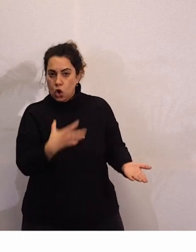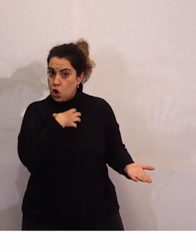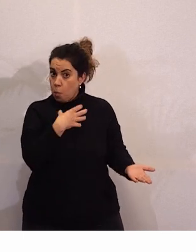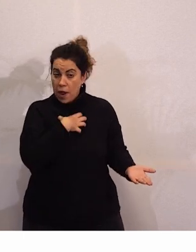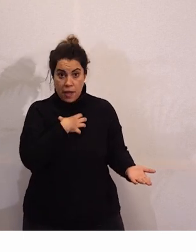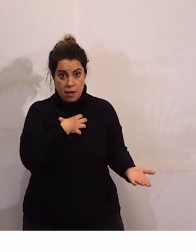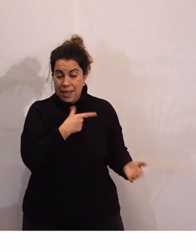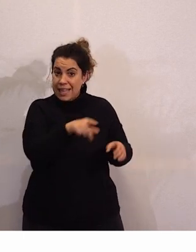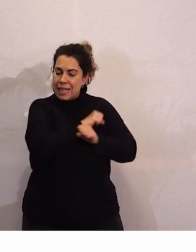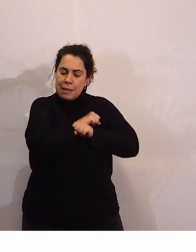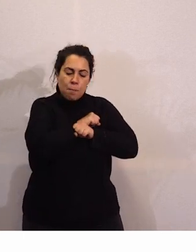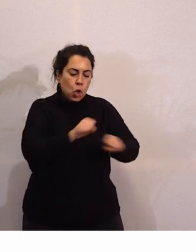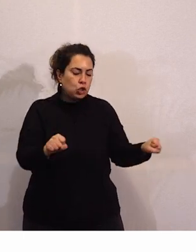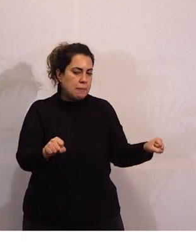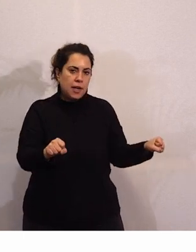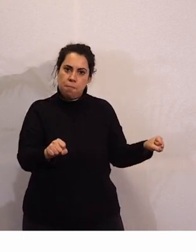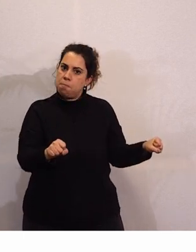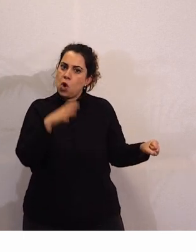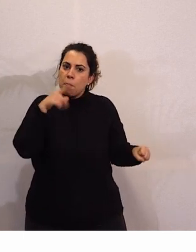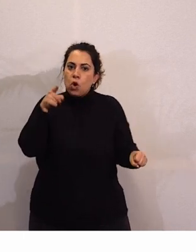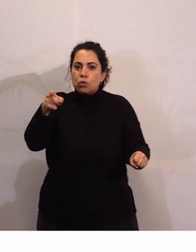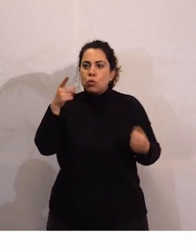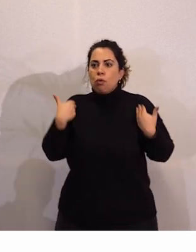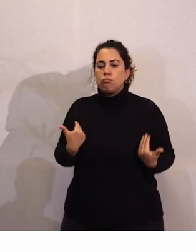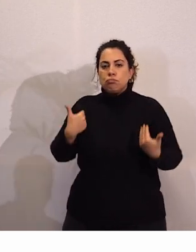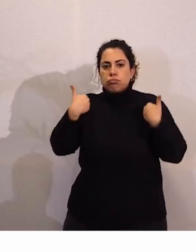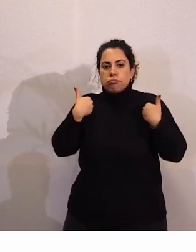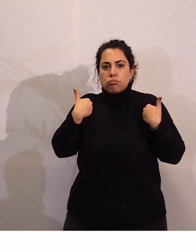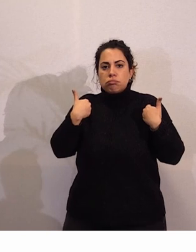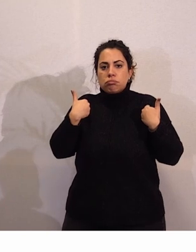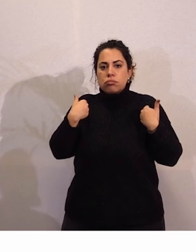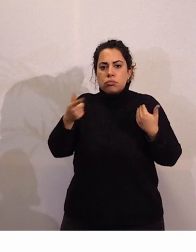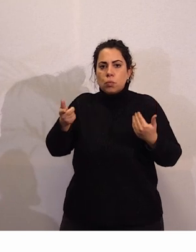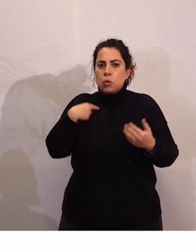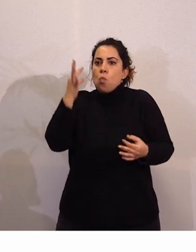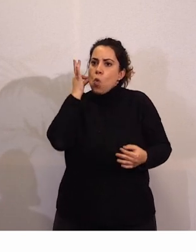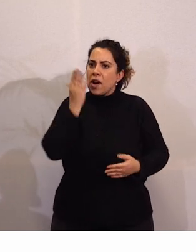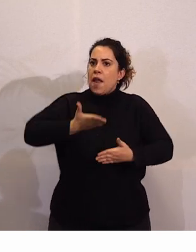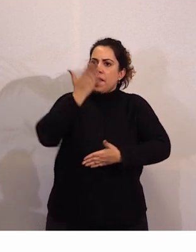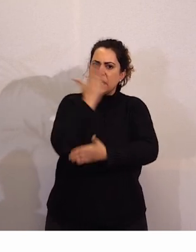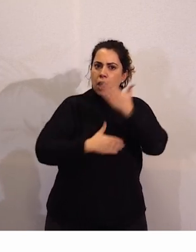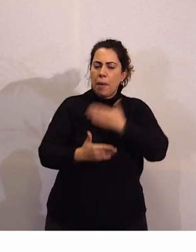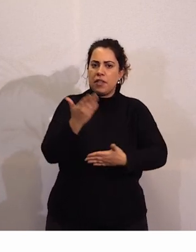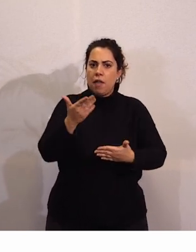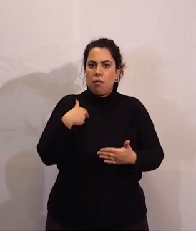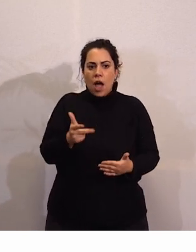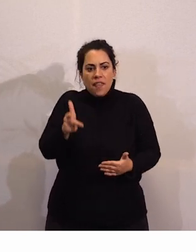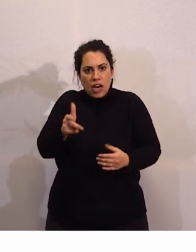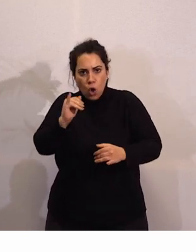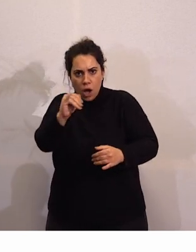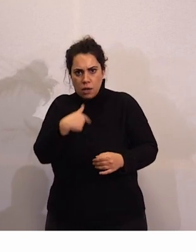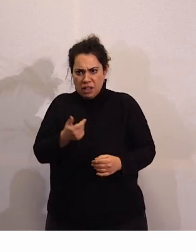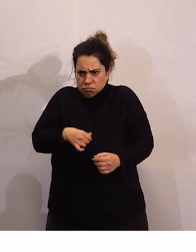imposible porque tú tienes la legitimidad de ser una mujer con discapacidad y en primera persona